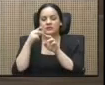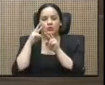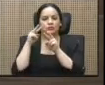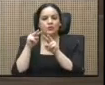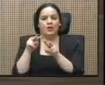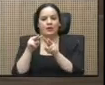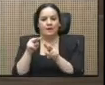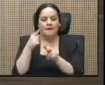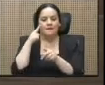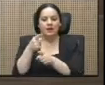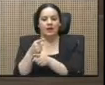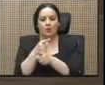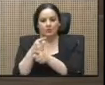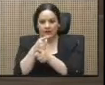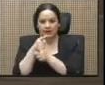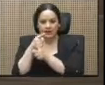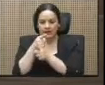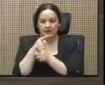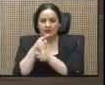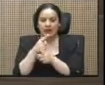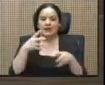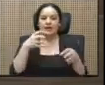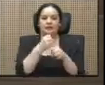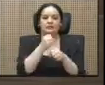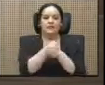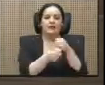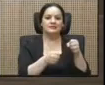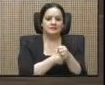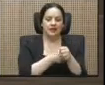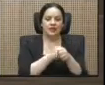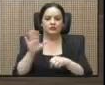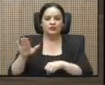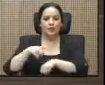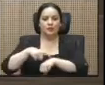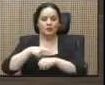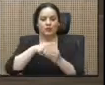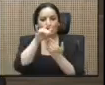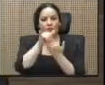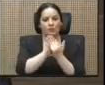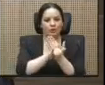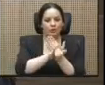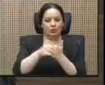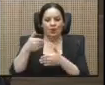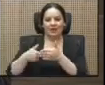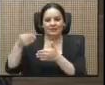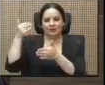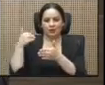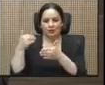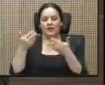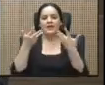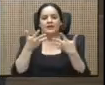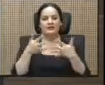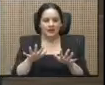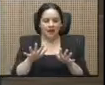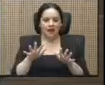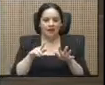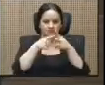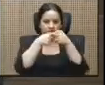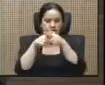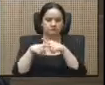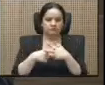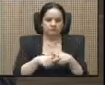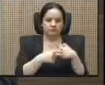la sala en su momento con el proyecto anterior son consideradas, tienen la esperanza